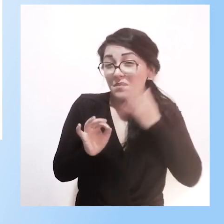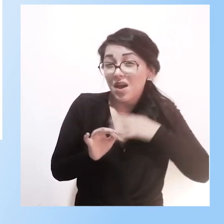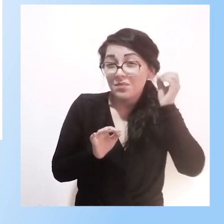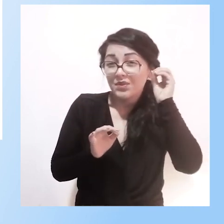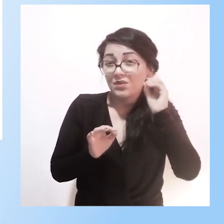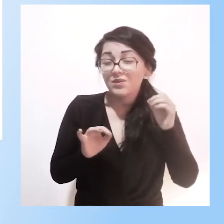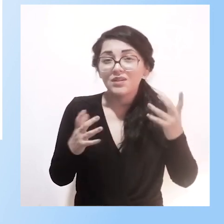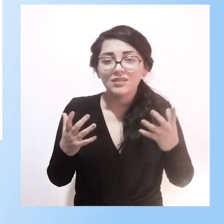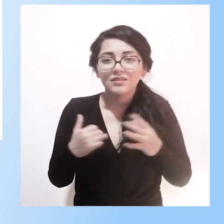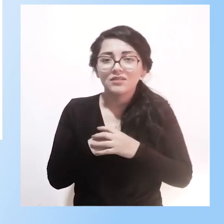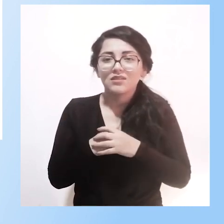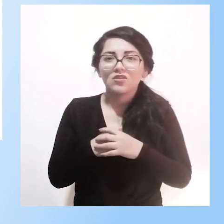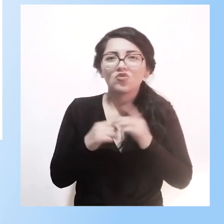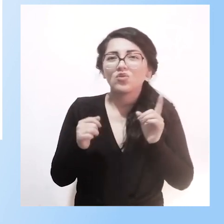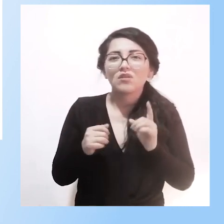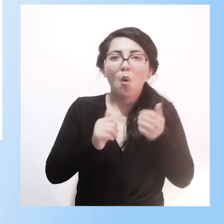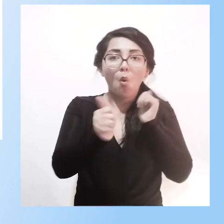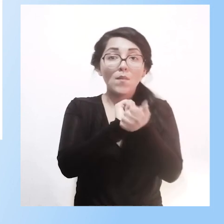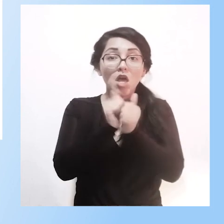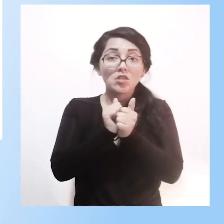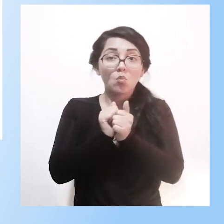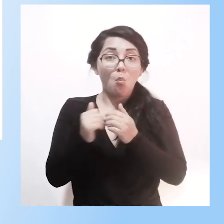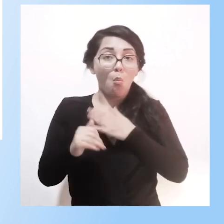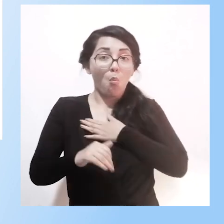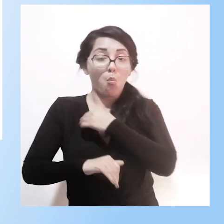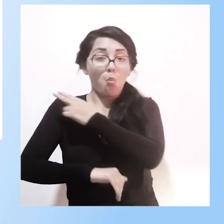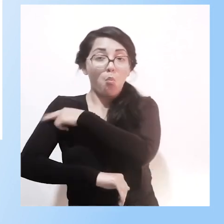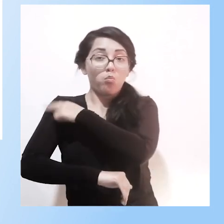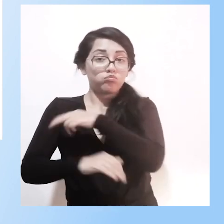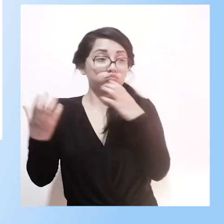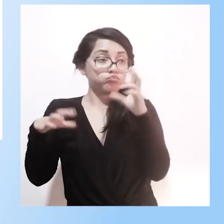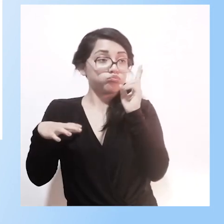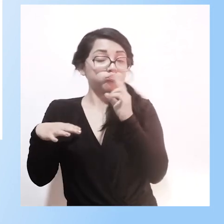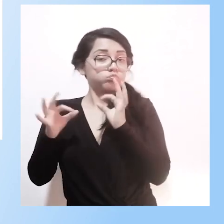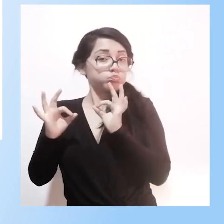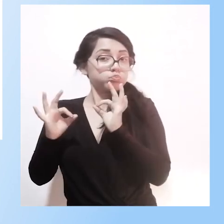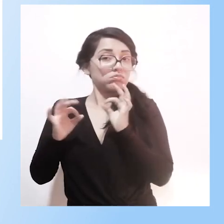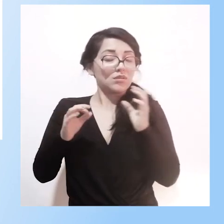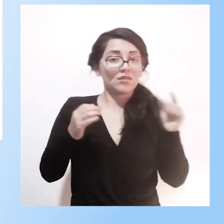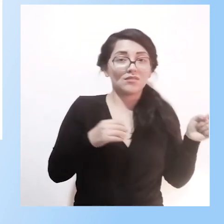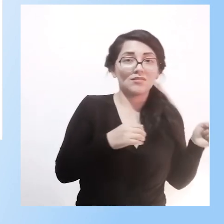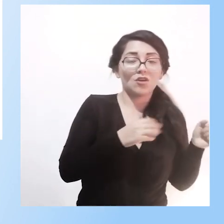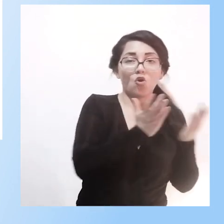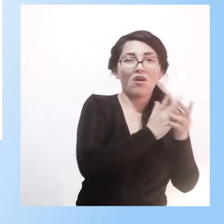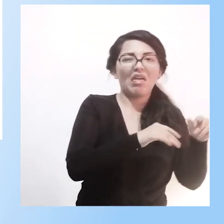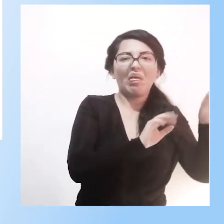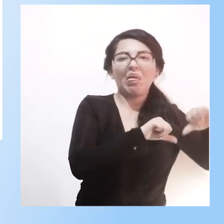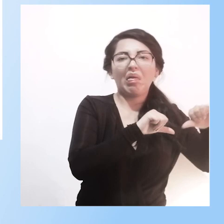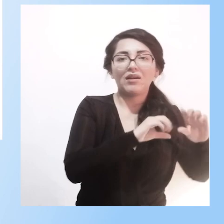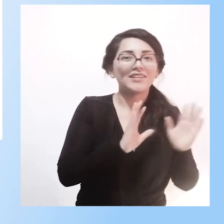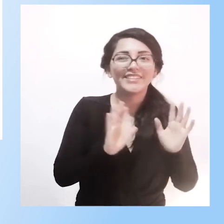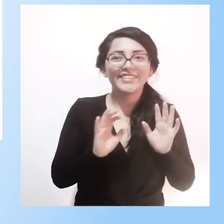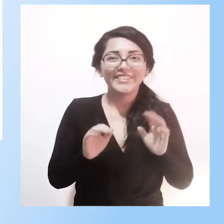no competir porque los maestros de la escuela muchas veces cuando hacíamos